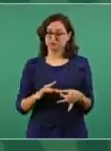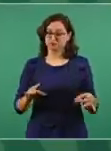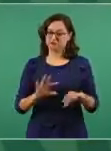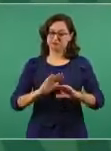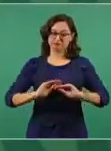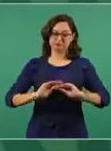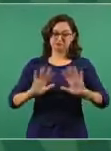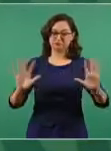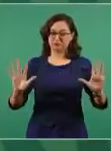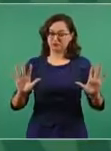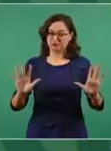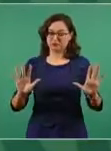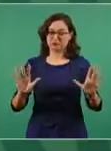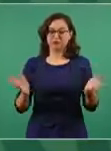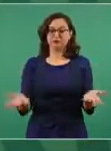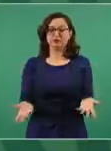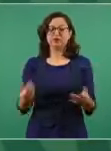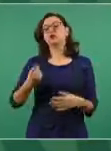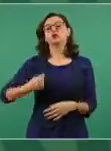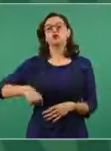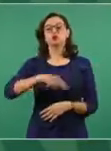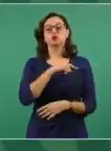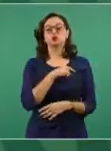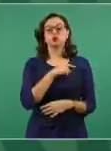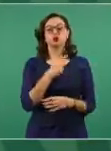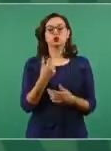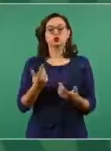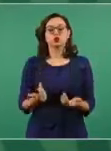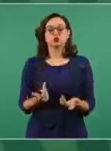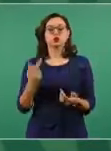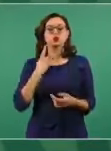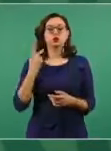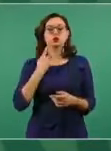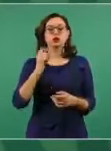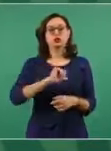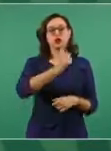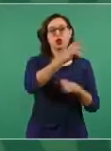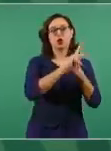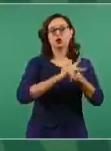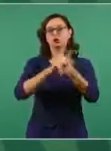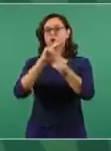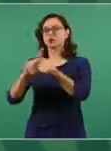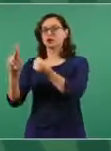exige que no